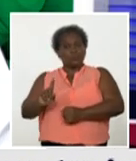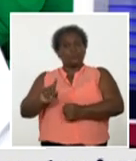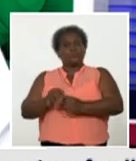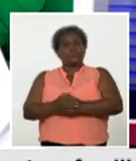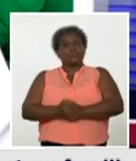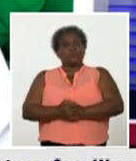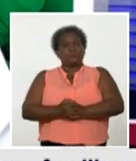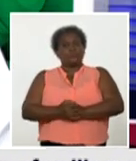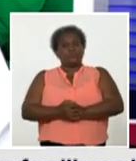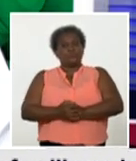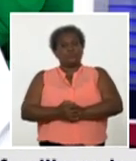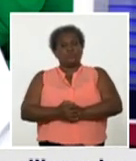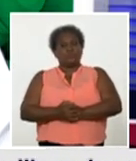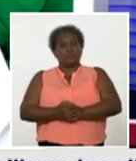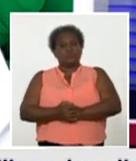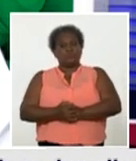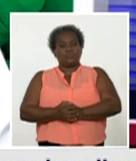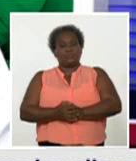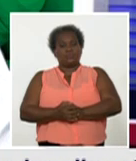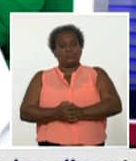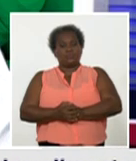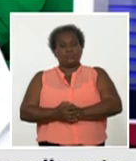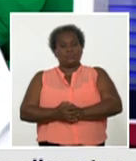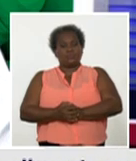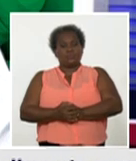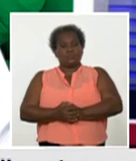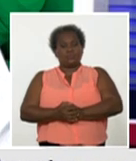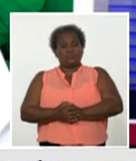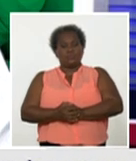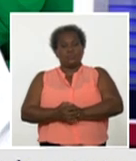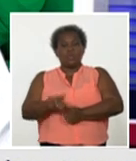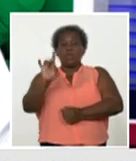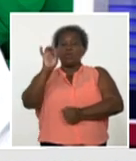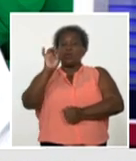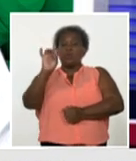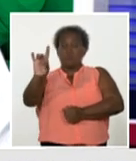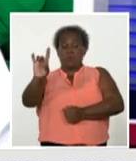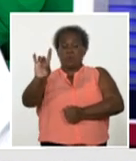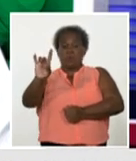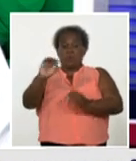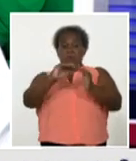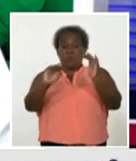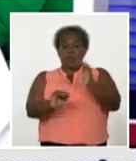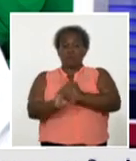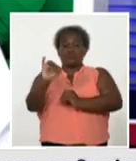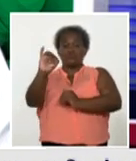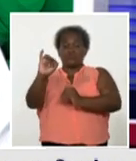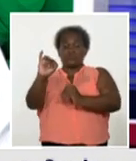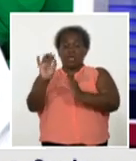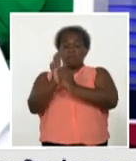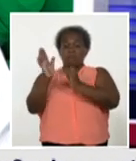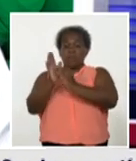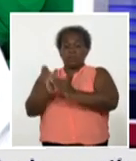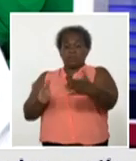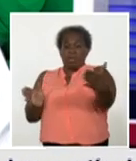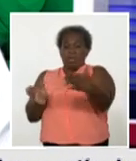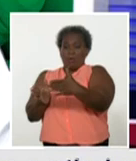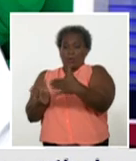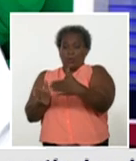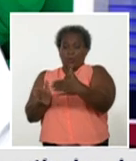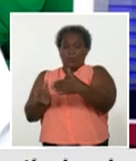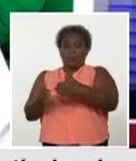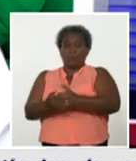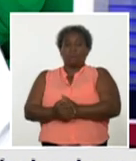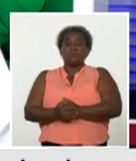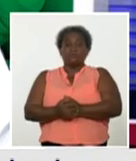diagnosticado en el día de ayer. 9 menores de 6 meses, 8 contactos